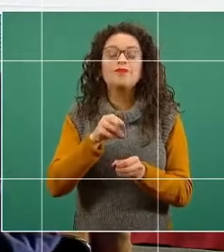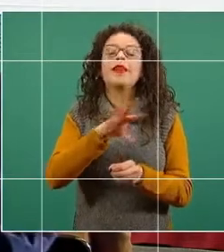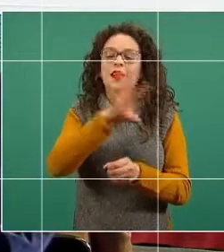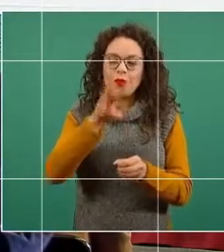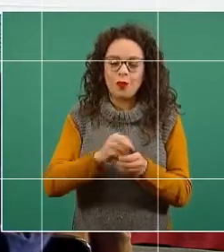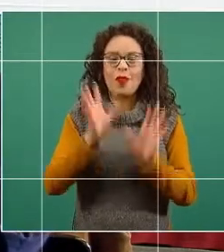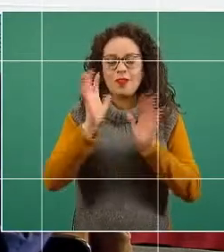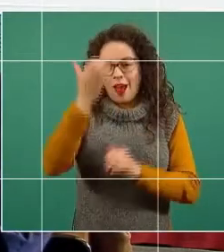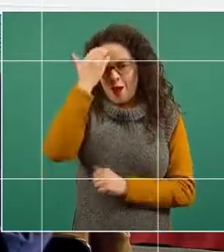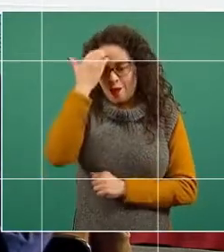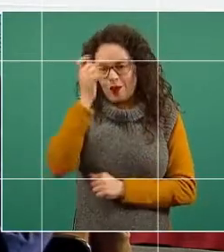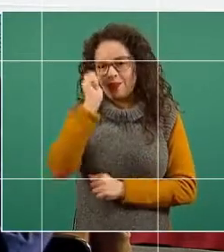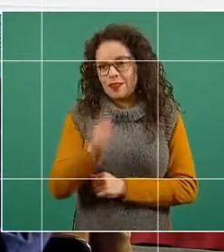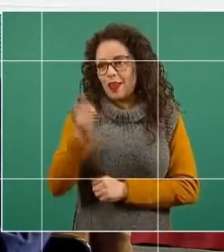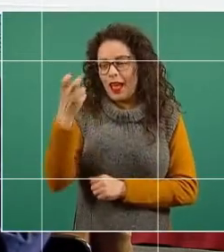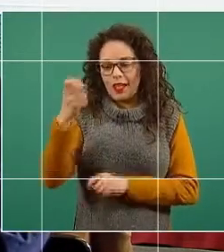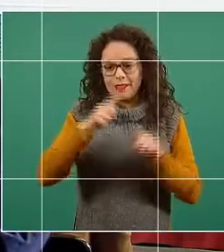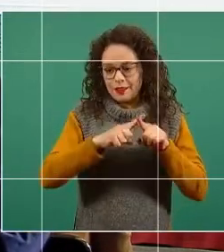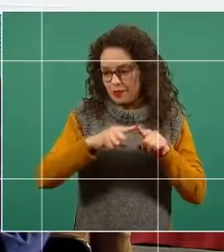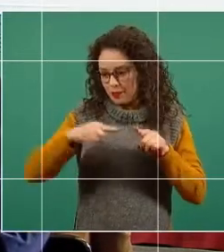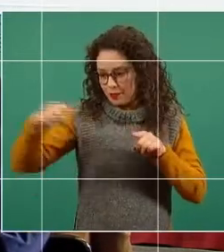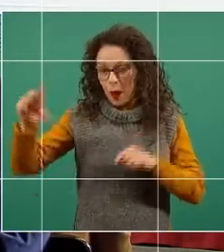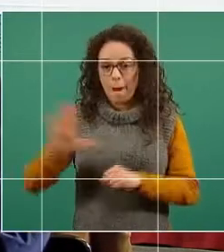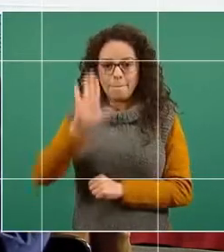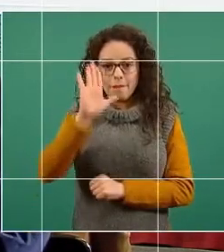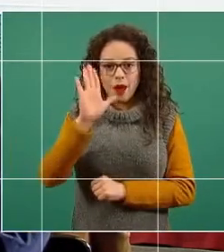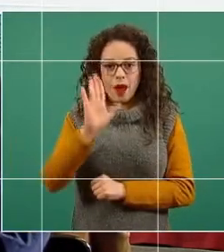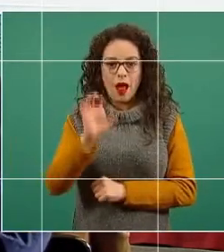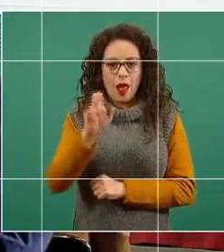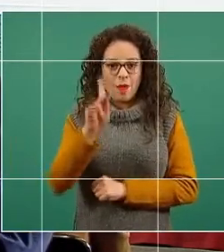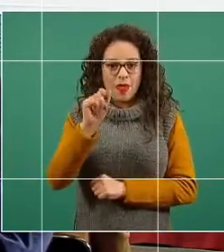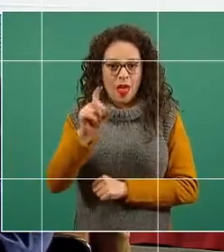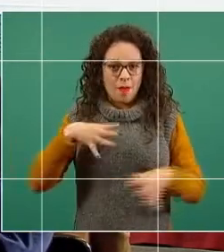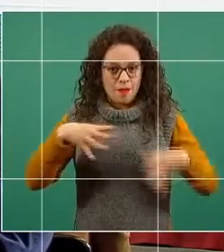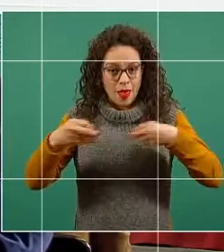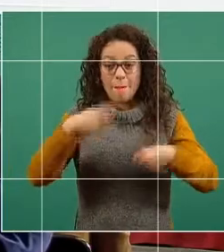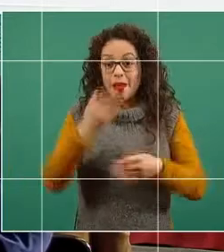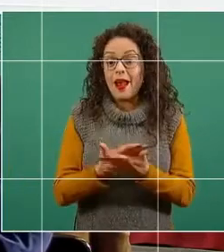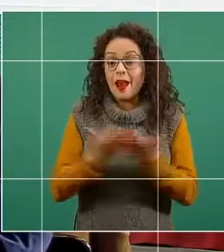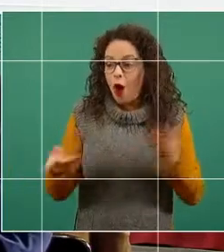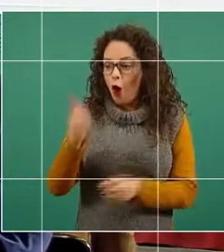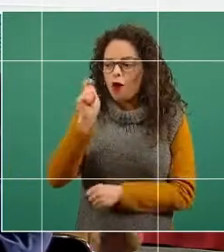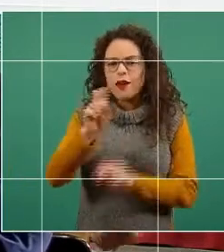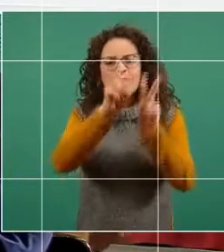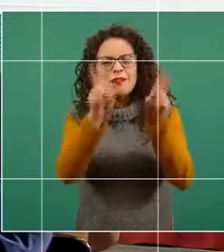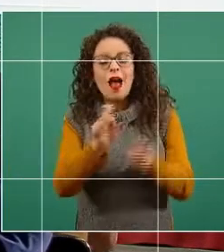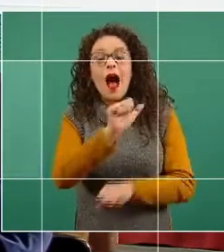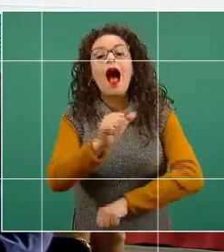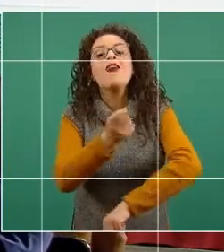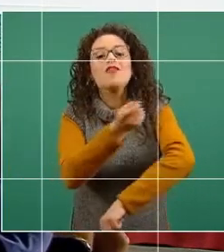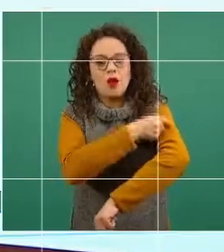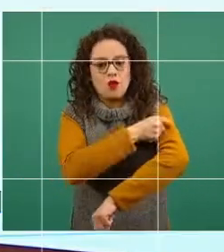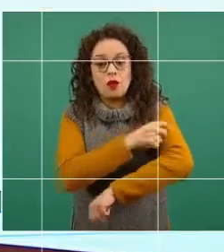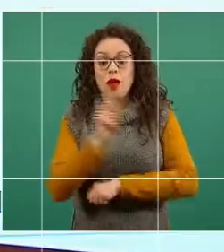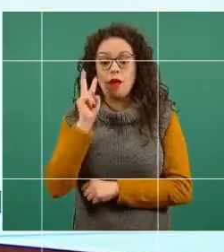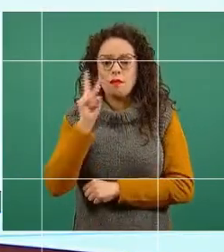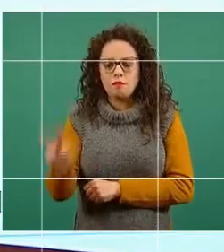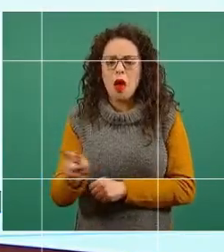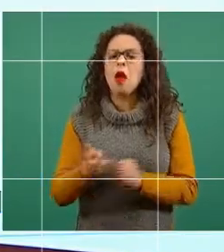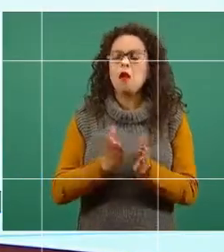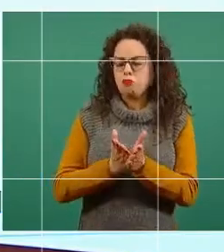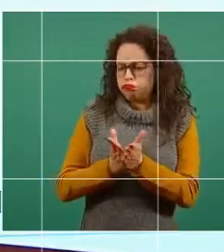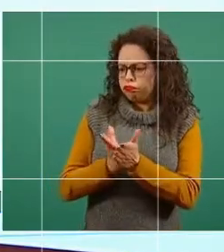epidémicas, esto es como si fuera una curva epidémica, pero ahora de vacunas y veíamos una trayectoria lineal